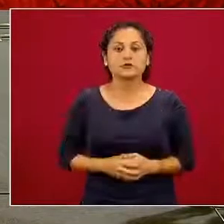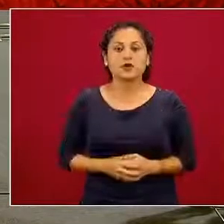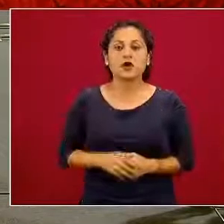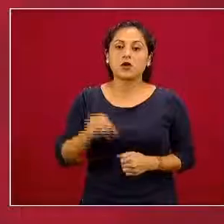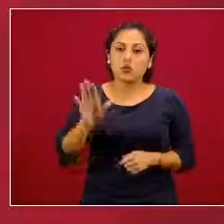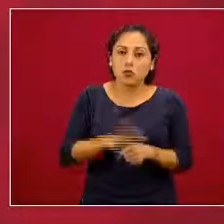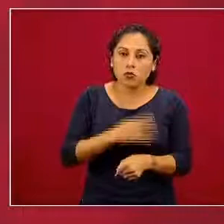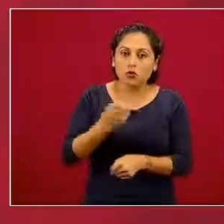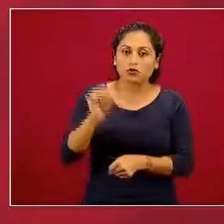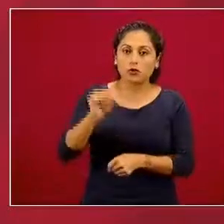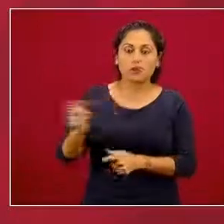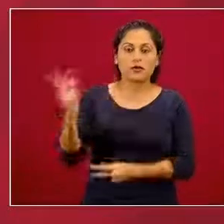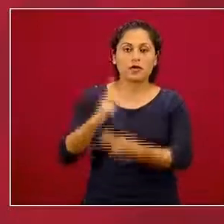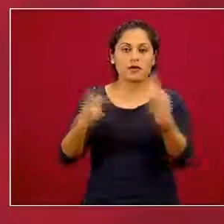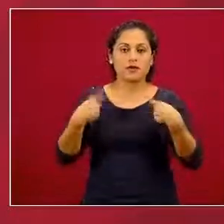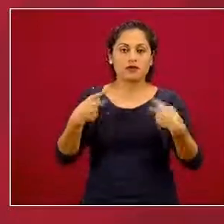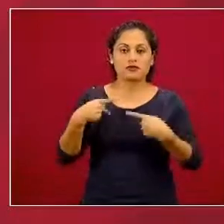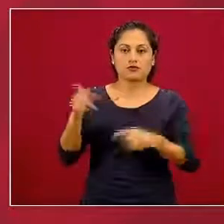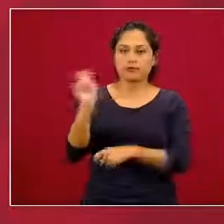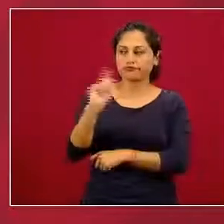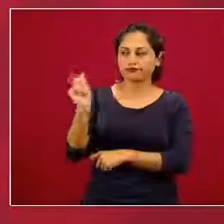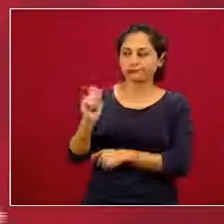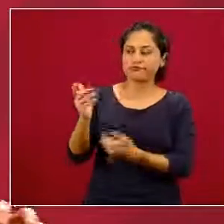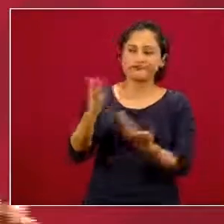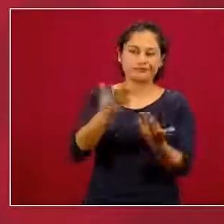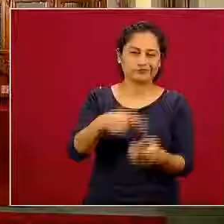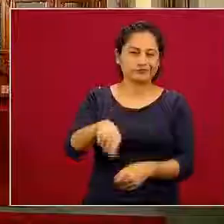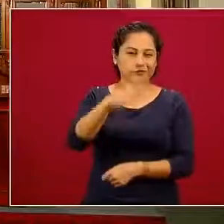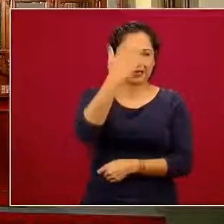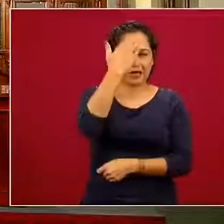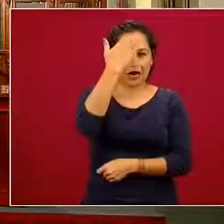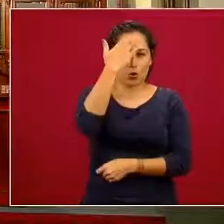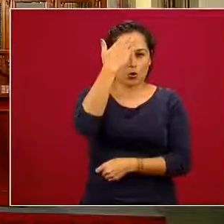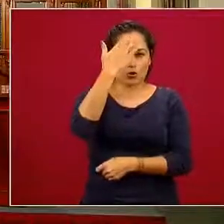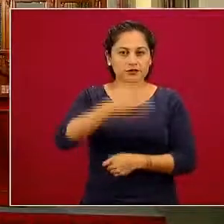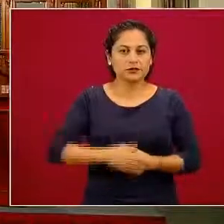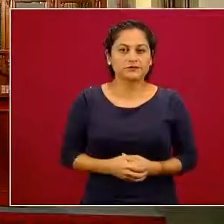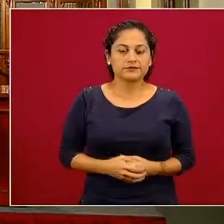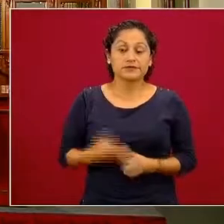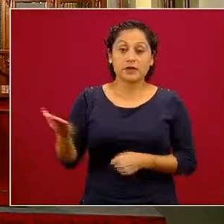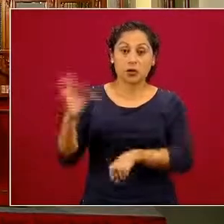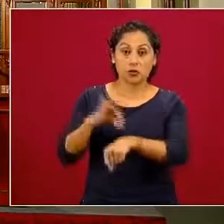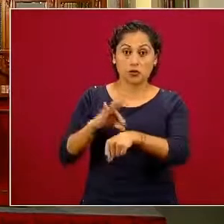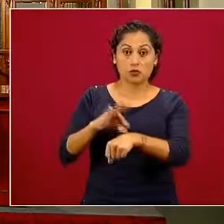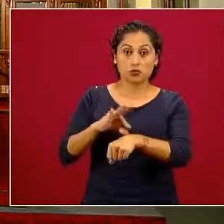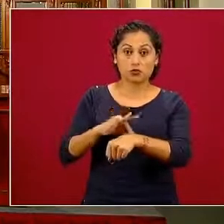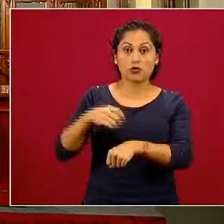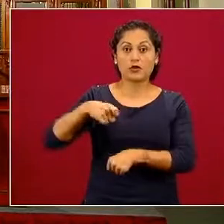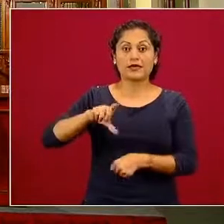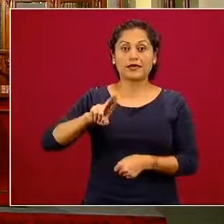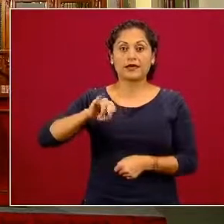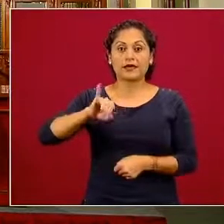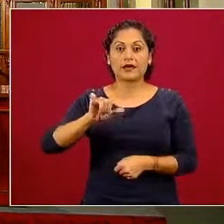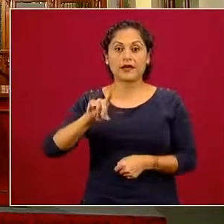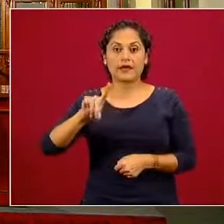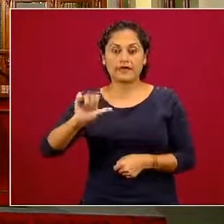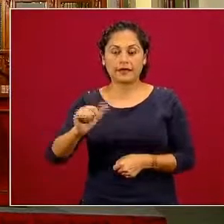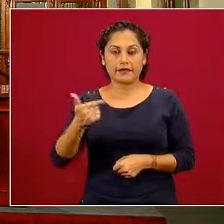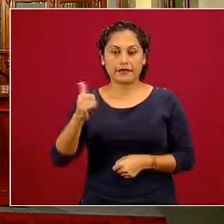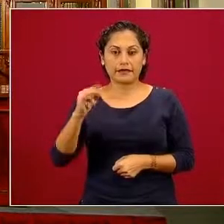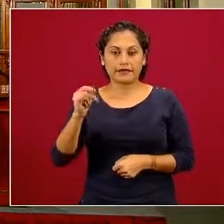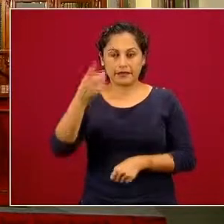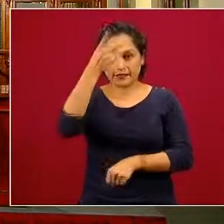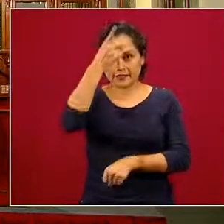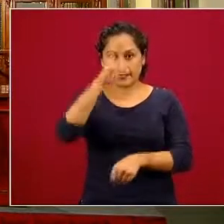para abordar el tema. La que son ya conocidas por todos y todas, es el doctor Juan Manuel Quijada Gaitán, quien es el director